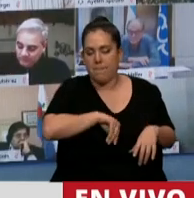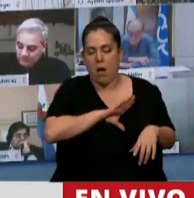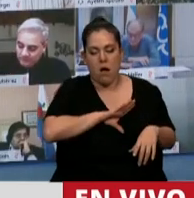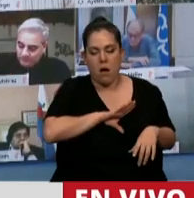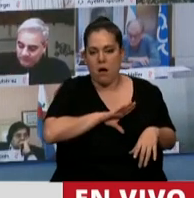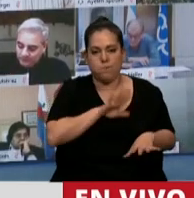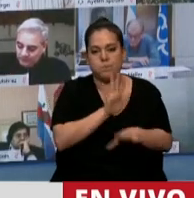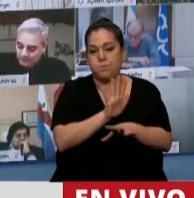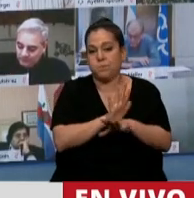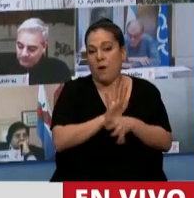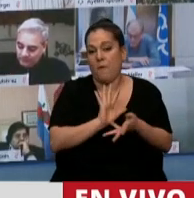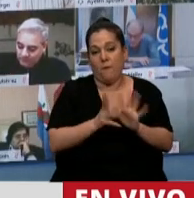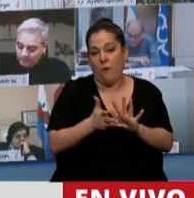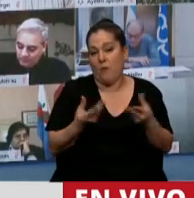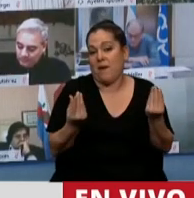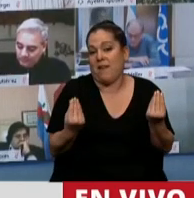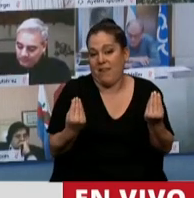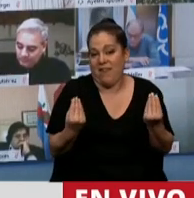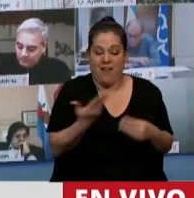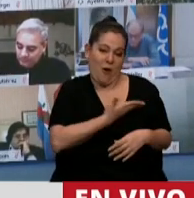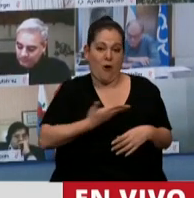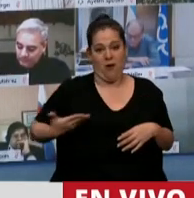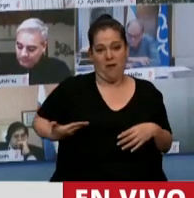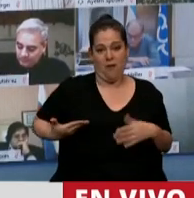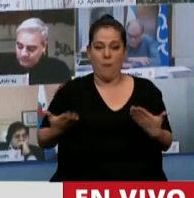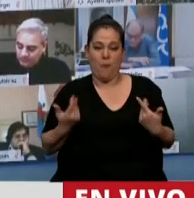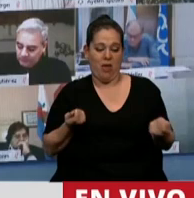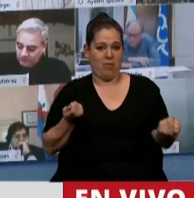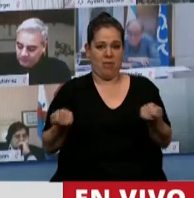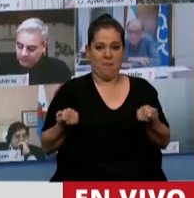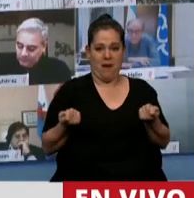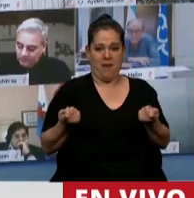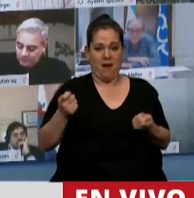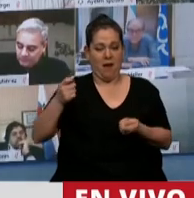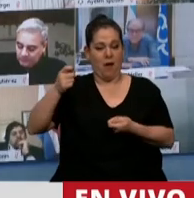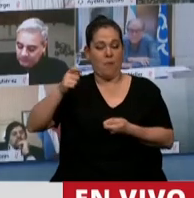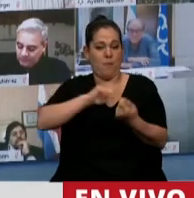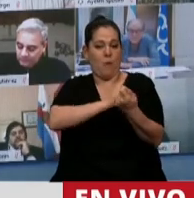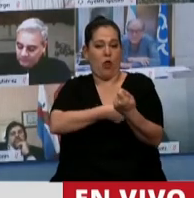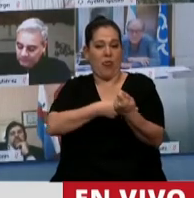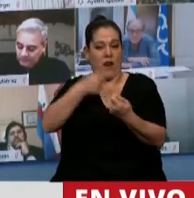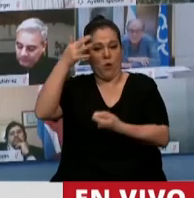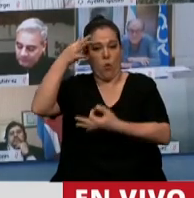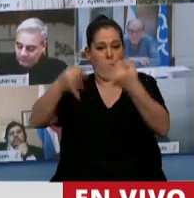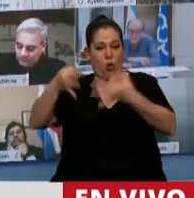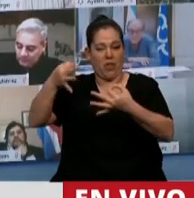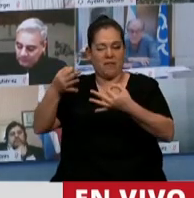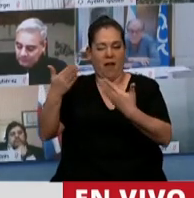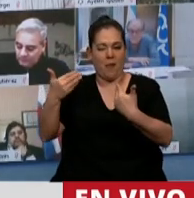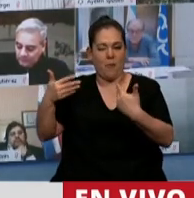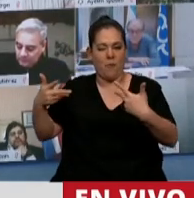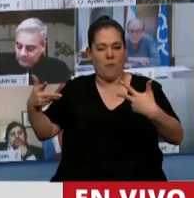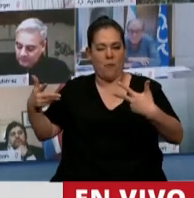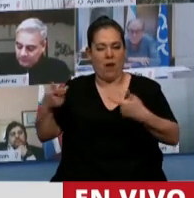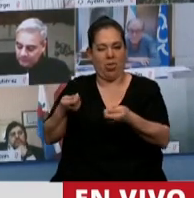todos los autoritarios poder gobernar a espaldas del Congreso y con un poder judicial que en muy poco tiempo va a ser cooptado. ¿Y por qué